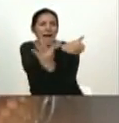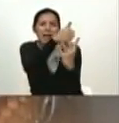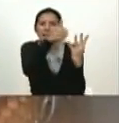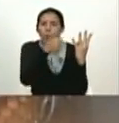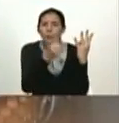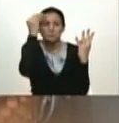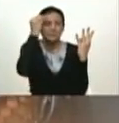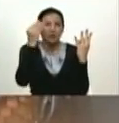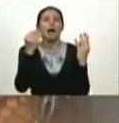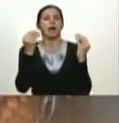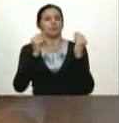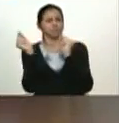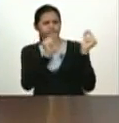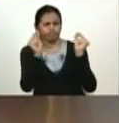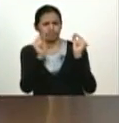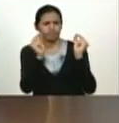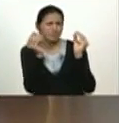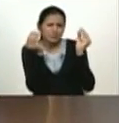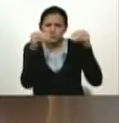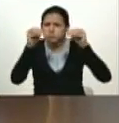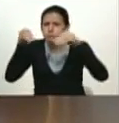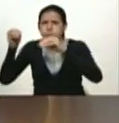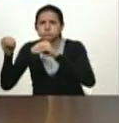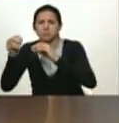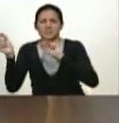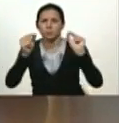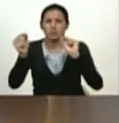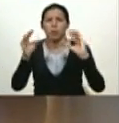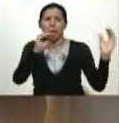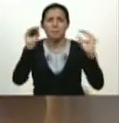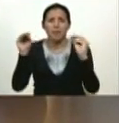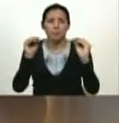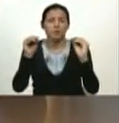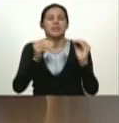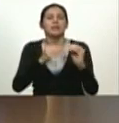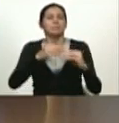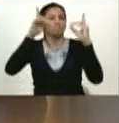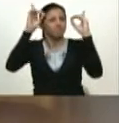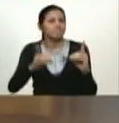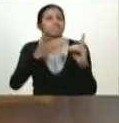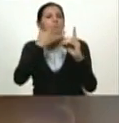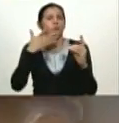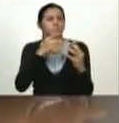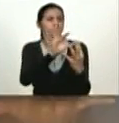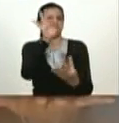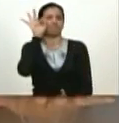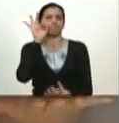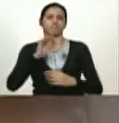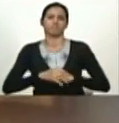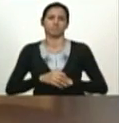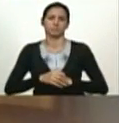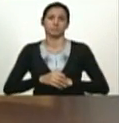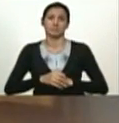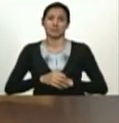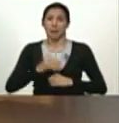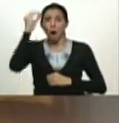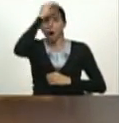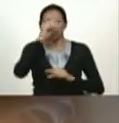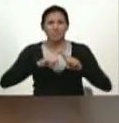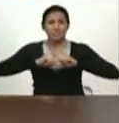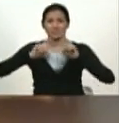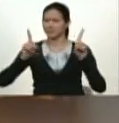consultamos y nos vamos por la que consideramos más justa para los intereses del país y del pueblo no le tengan miedo a la diferencia lo que le tengan